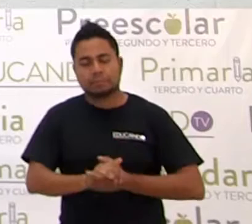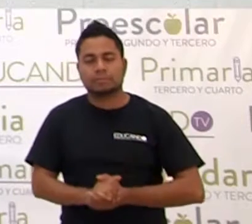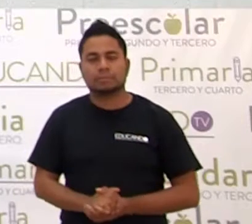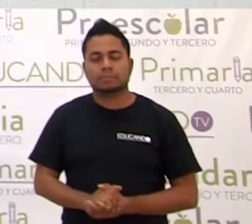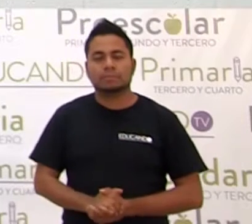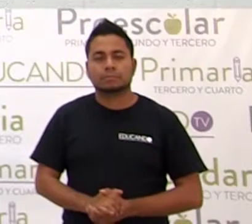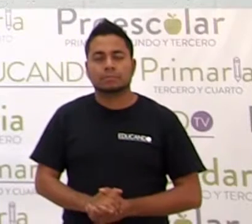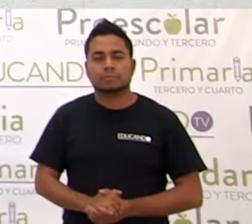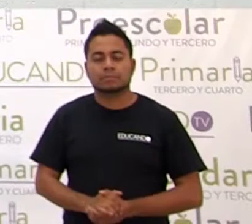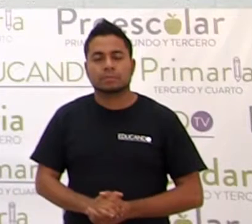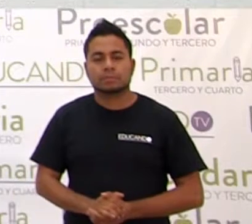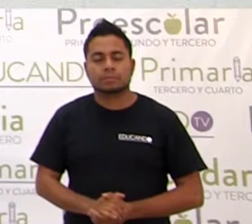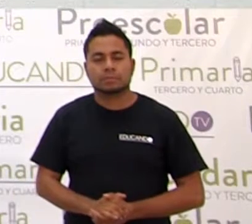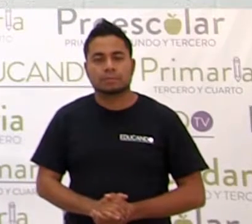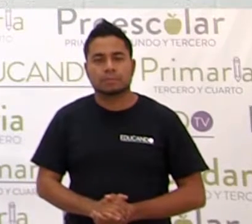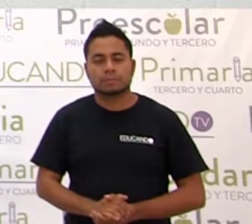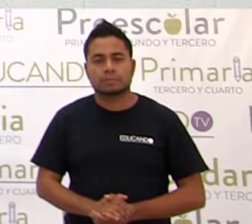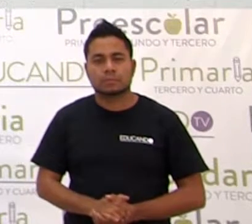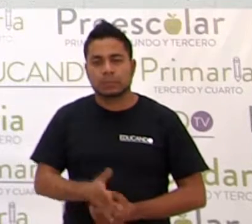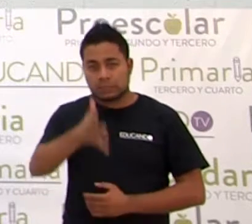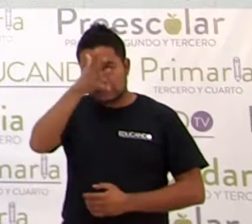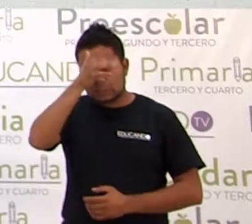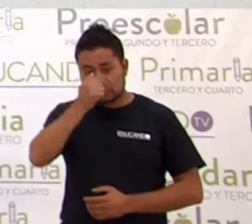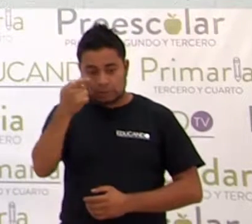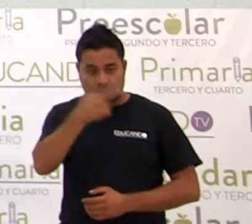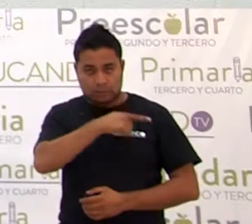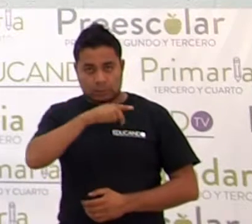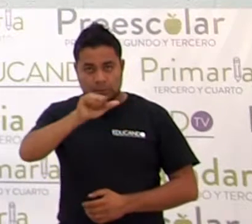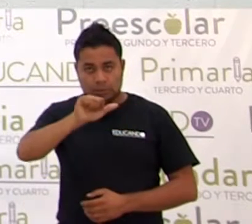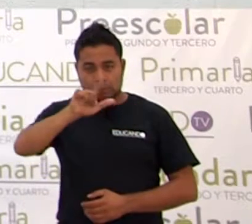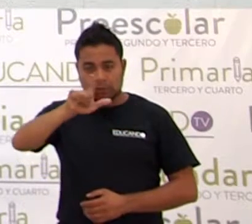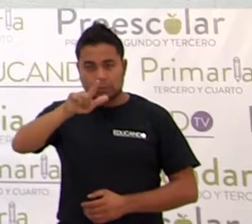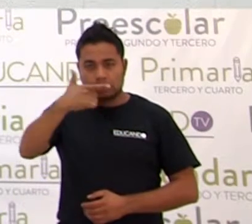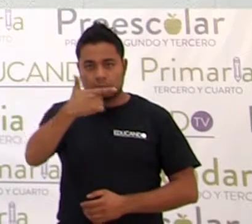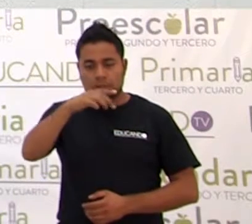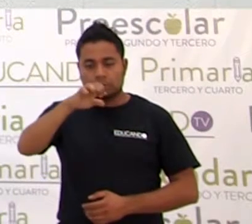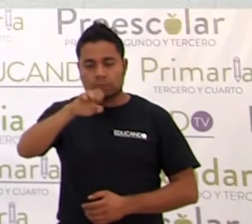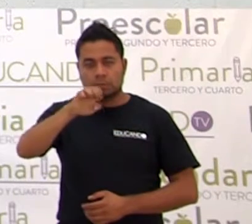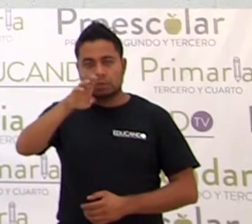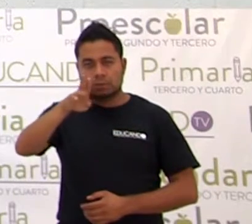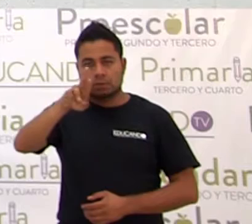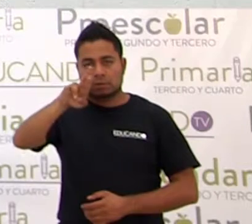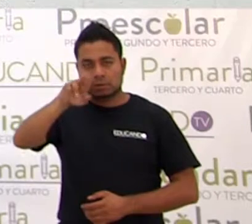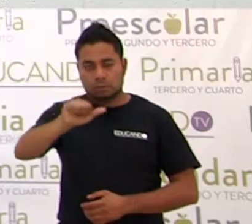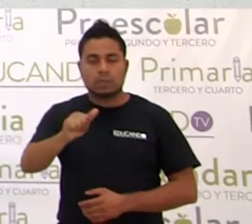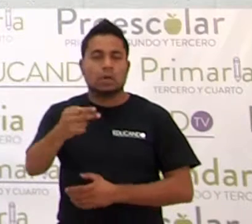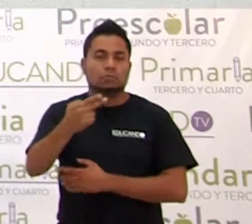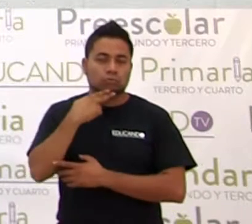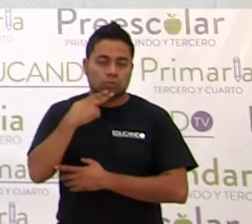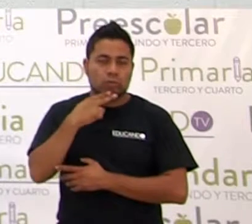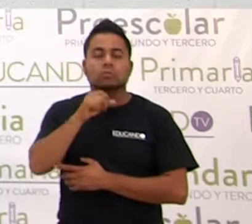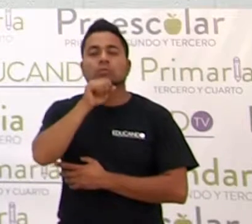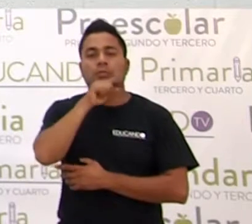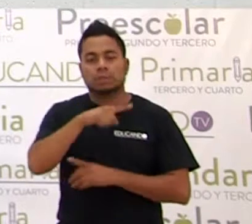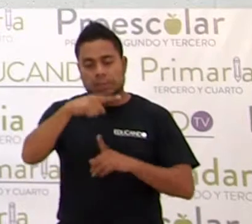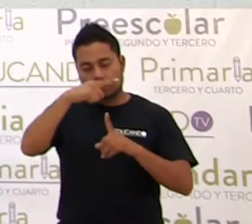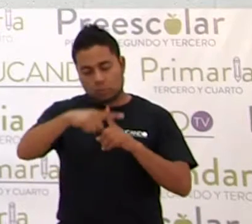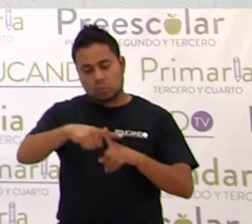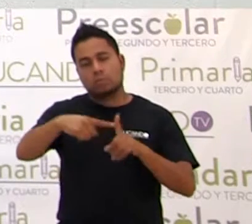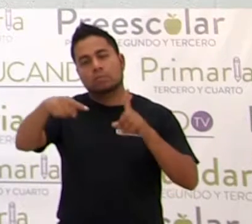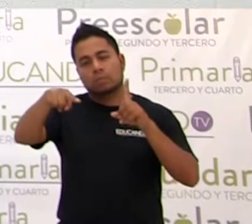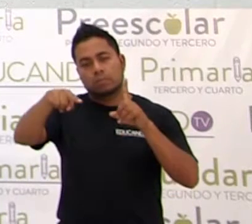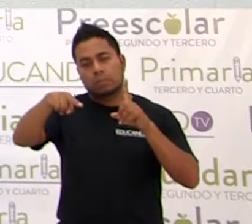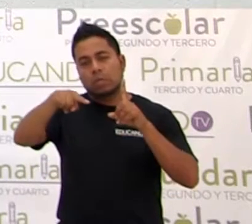Recuerden que en álgebra, ¿sí? Nosotros utilizamos también las operaciones básicas.